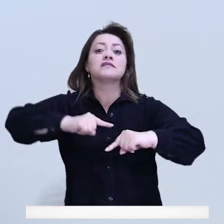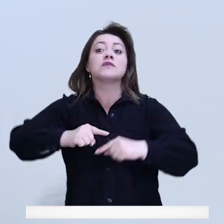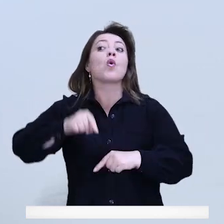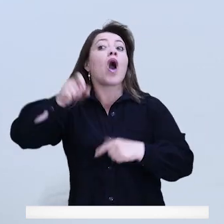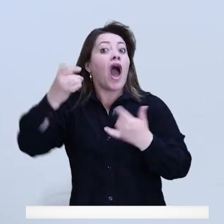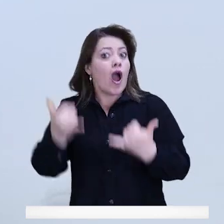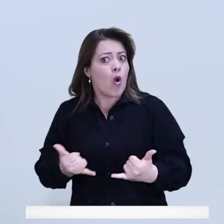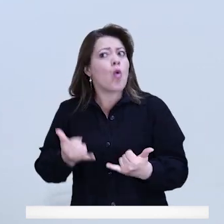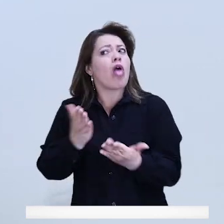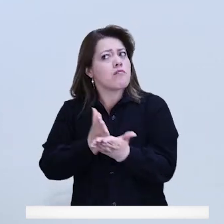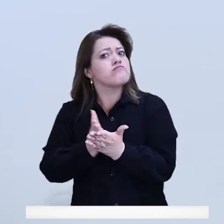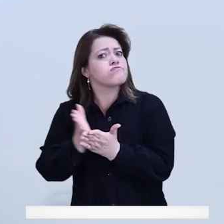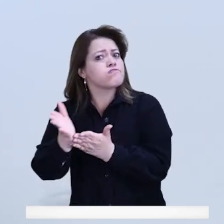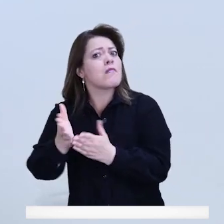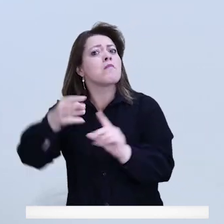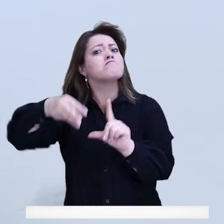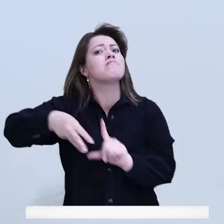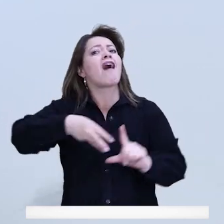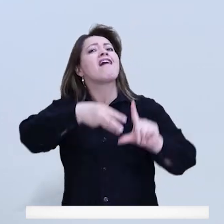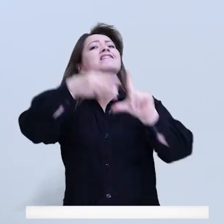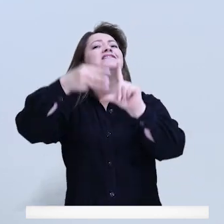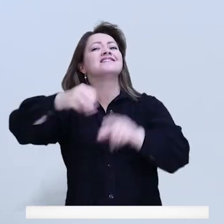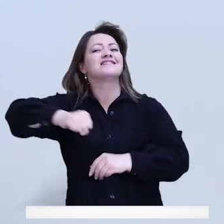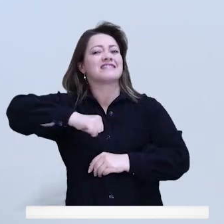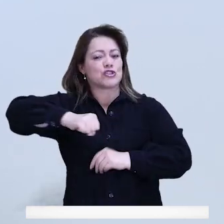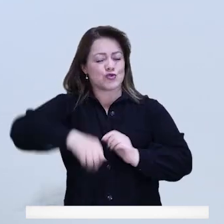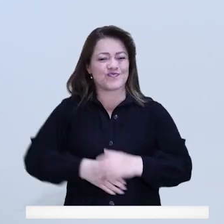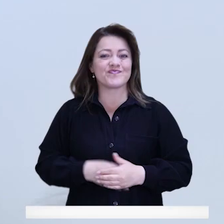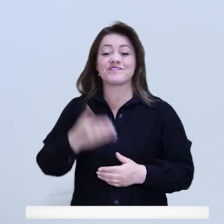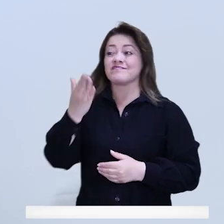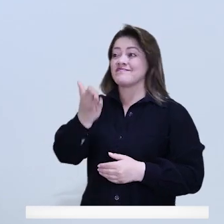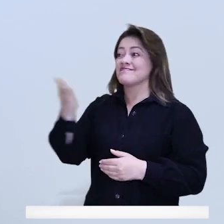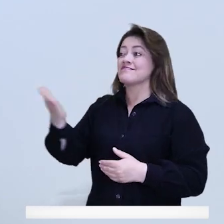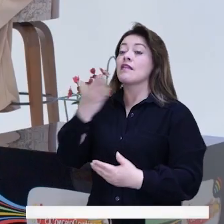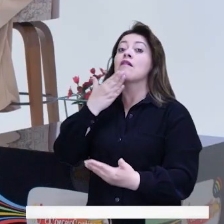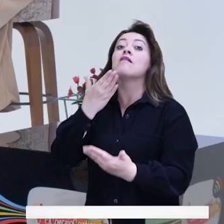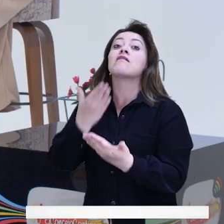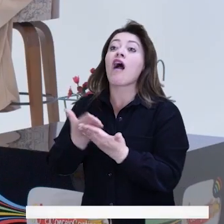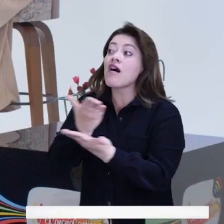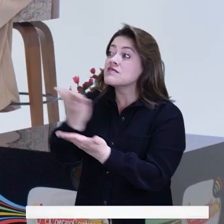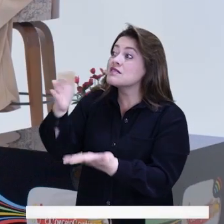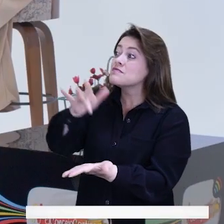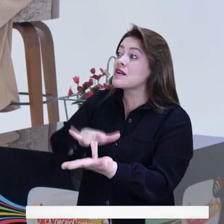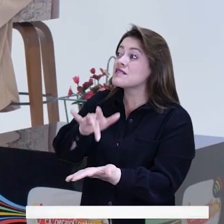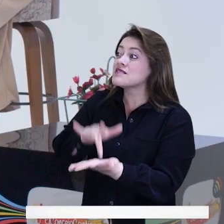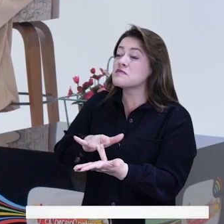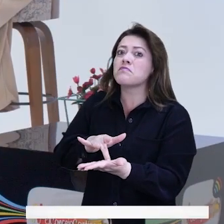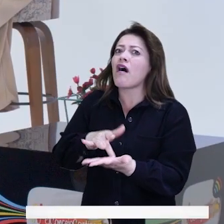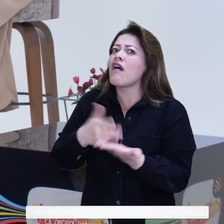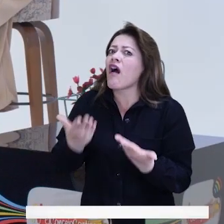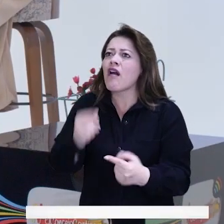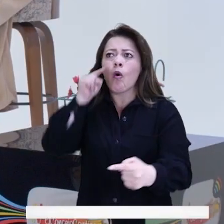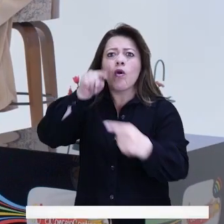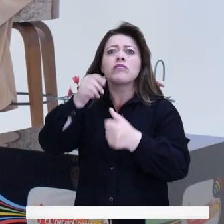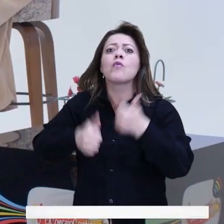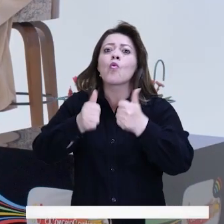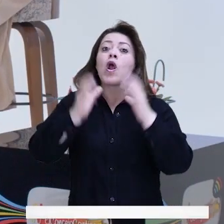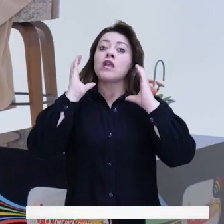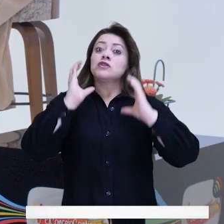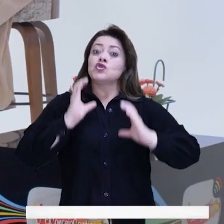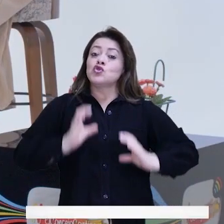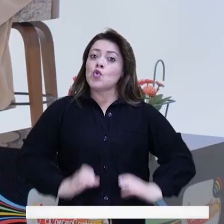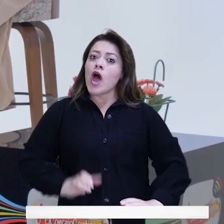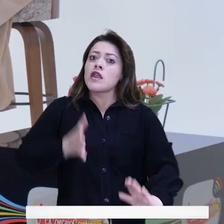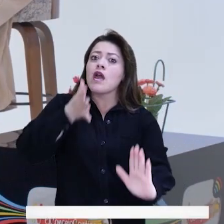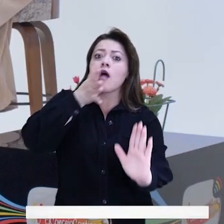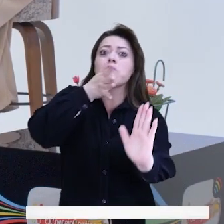Administrativo y actualmente está cursando una maestría en Derecho. Gracias por hacer parte de este programa en el que queremos que